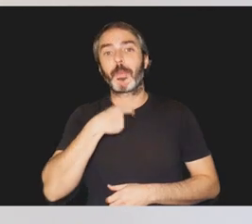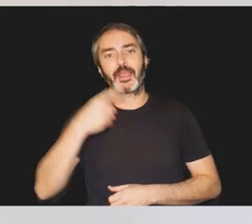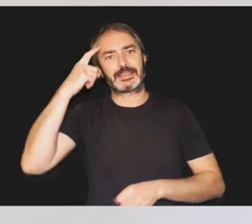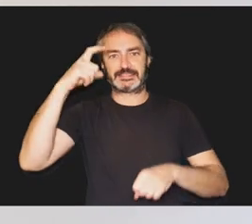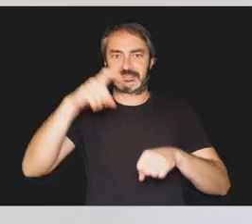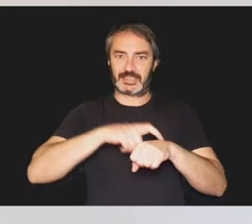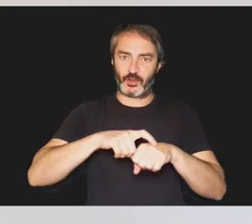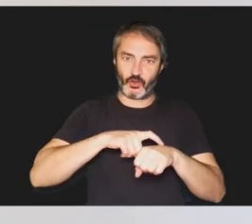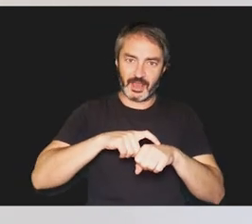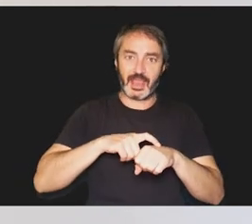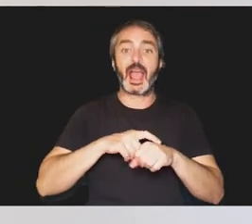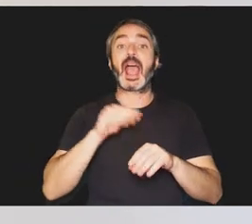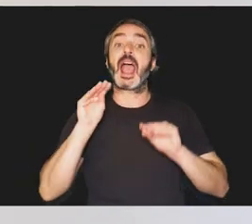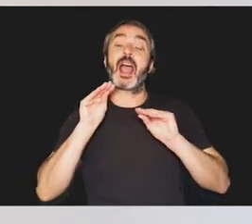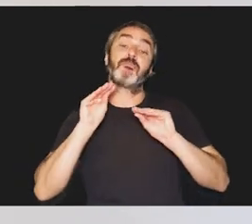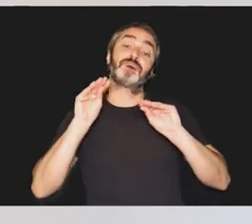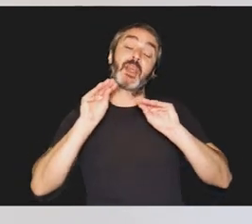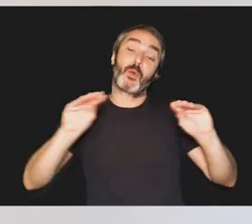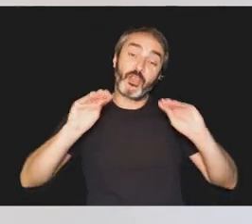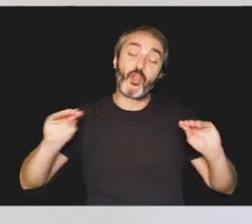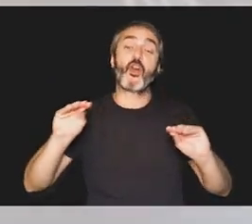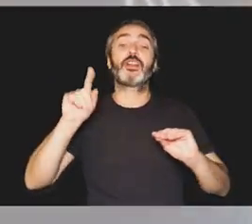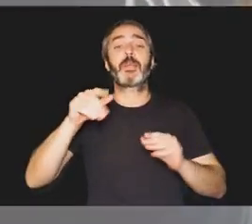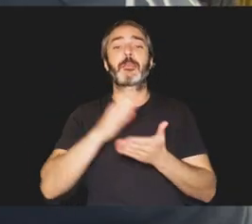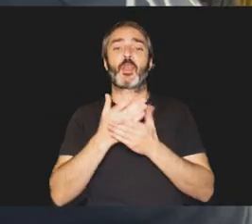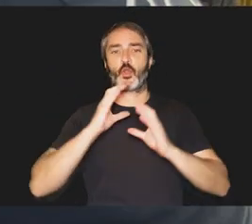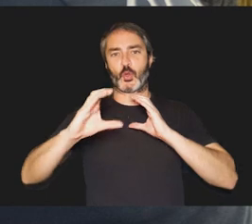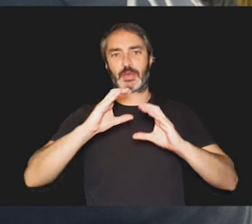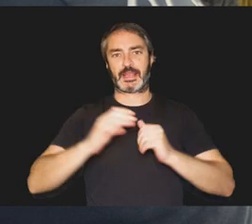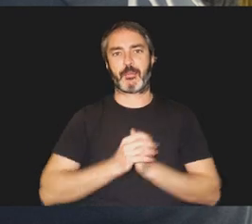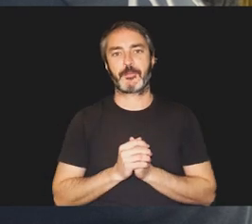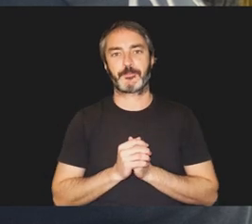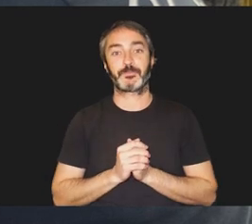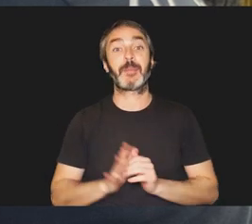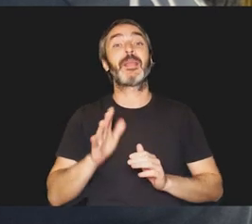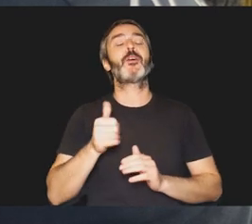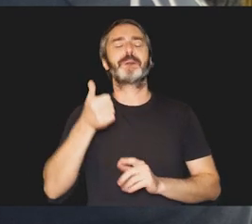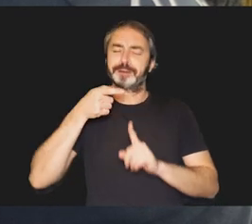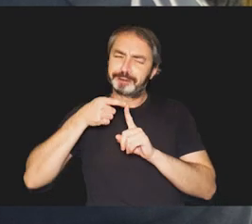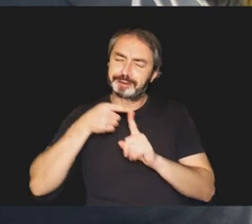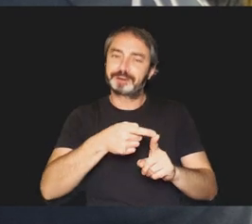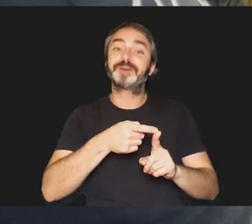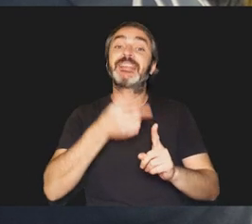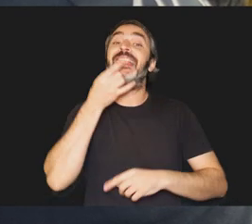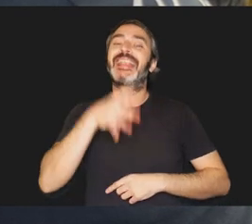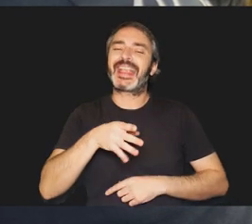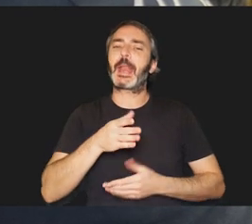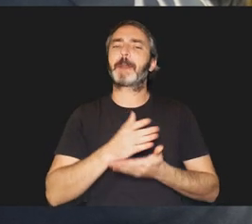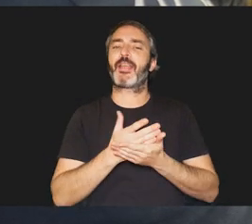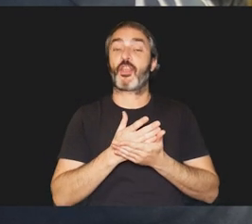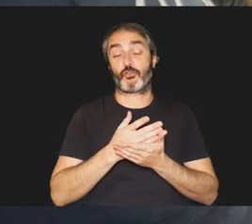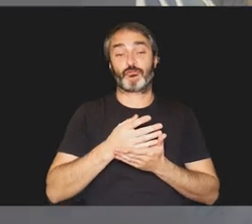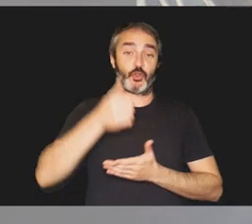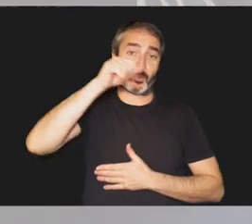logopedia, psicología, educación y mediación comunicativa. Pero es el mediador o mediadora en sordoceguera quien